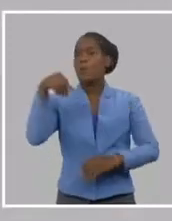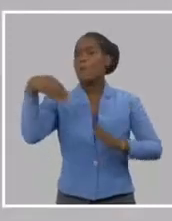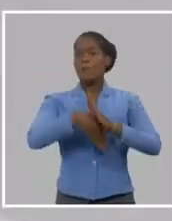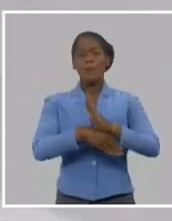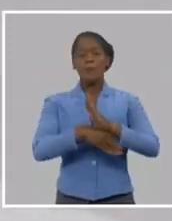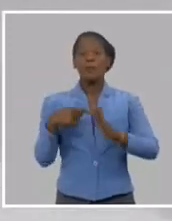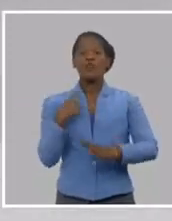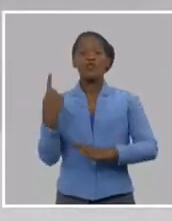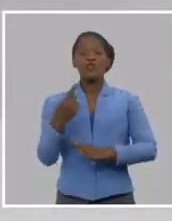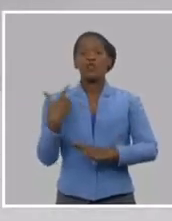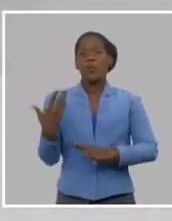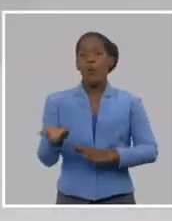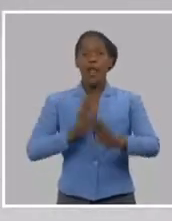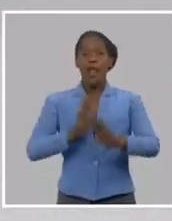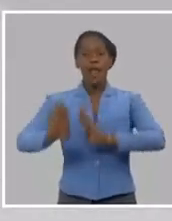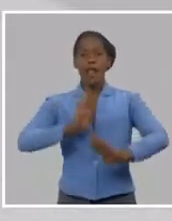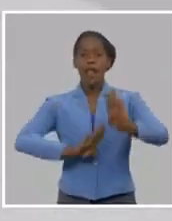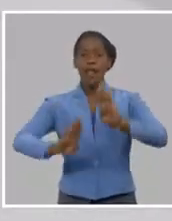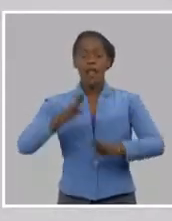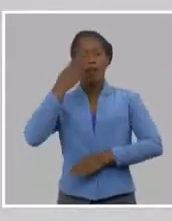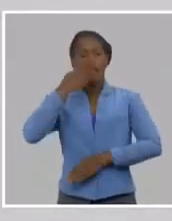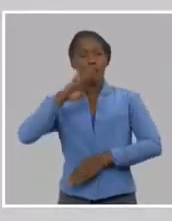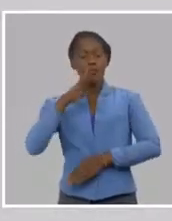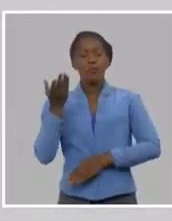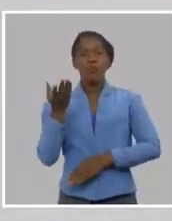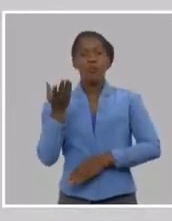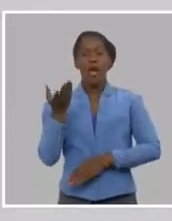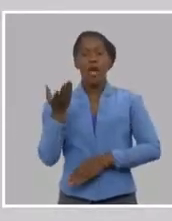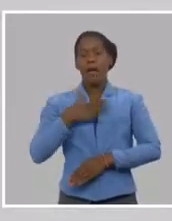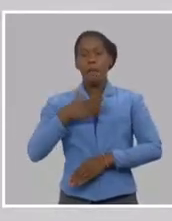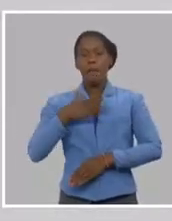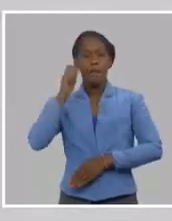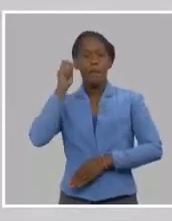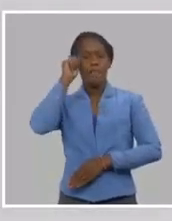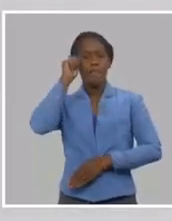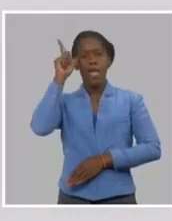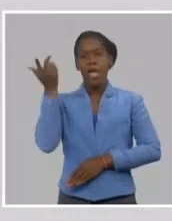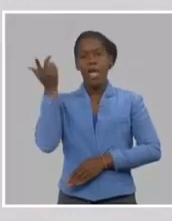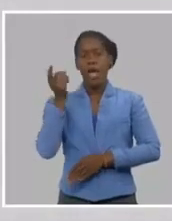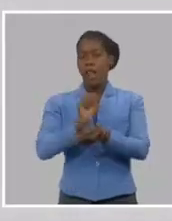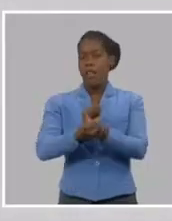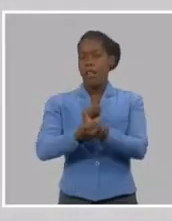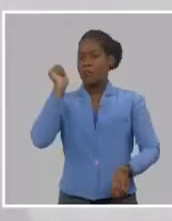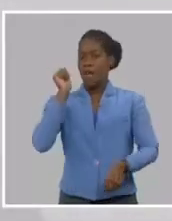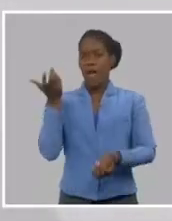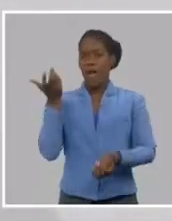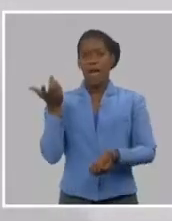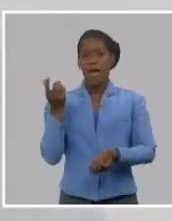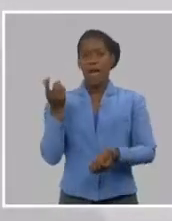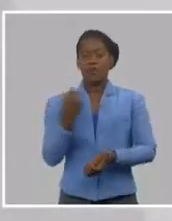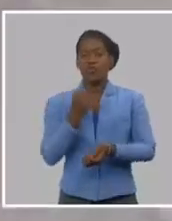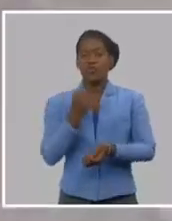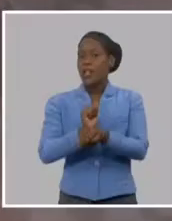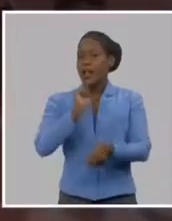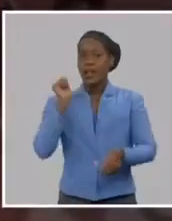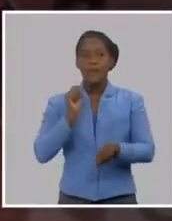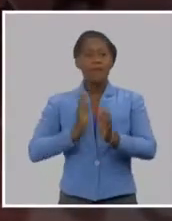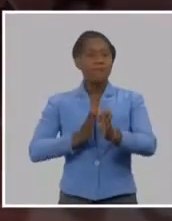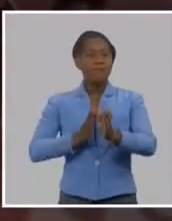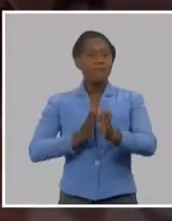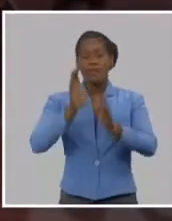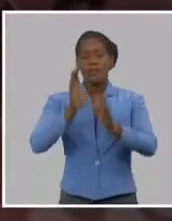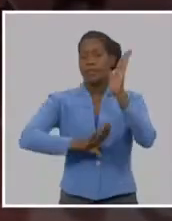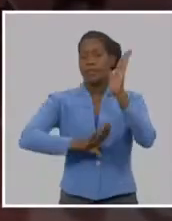digo autonomía en el sentido etimológico, porque hablando de independencia, Cuba fracase. Esos no son partes. Habrá que darles todos los